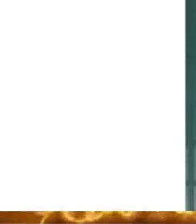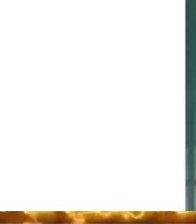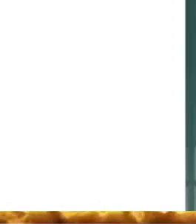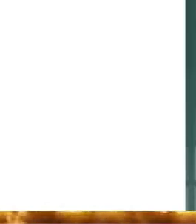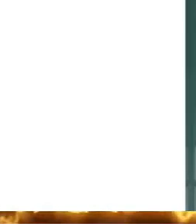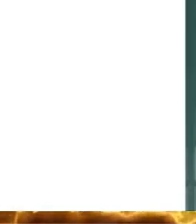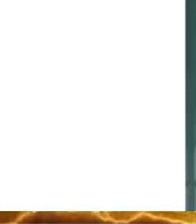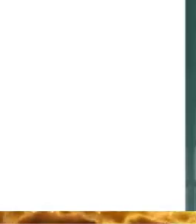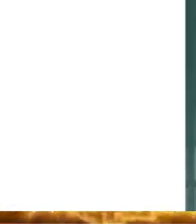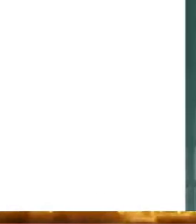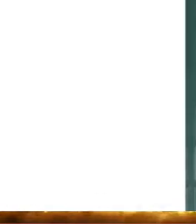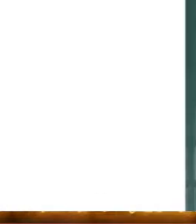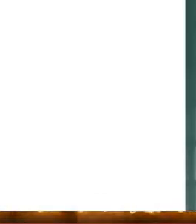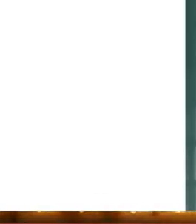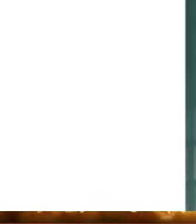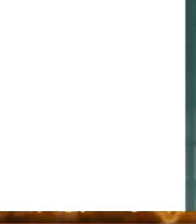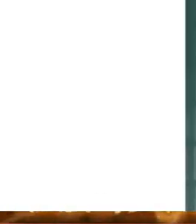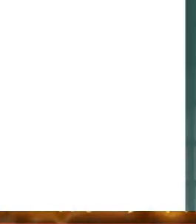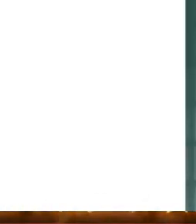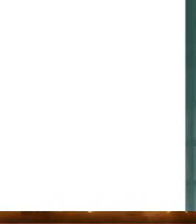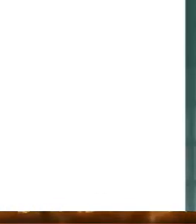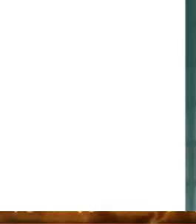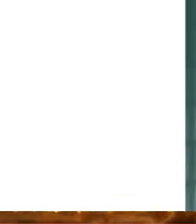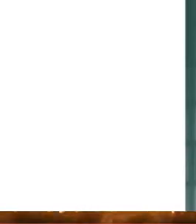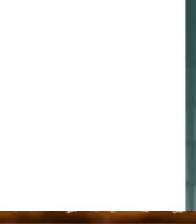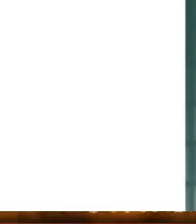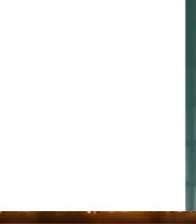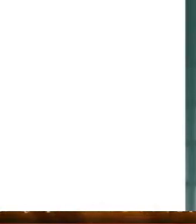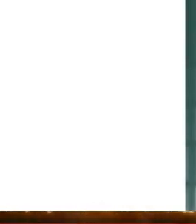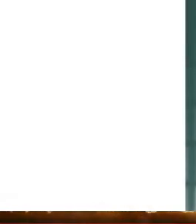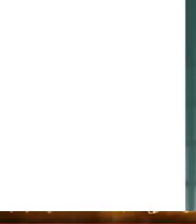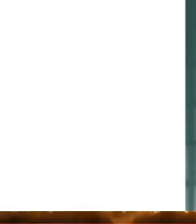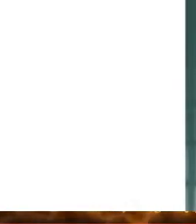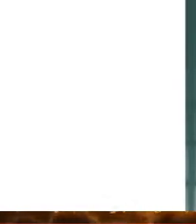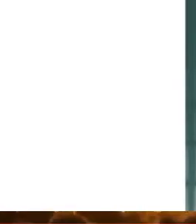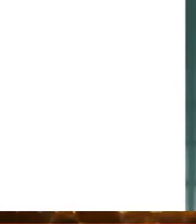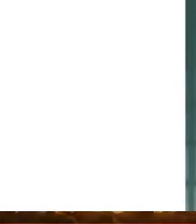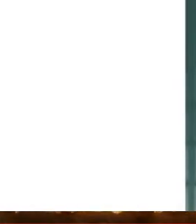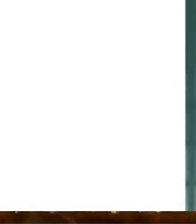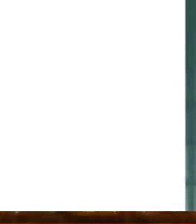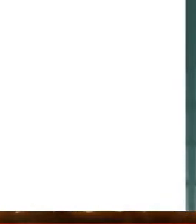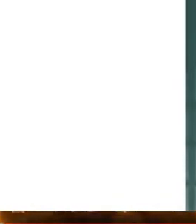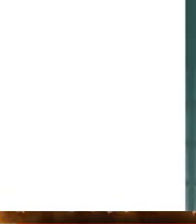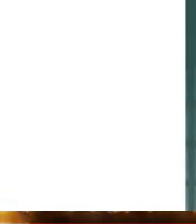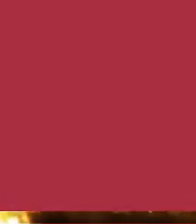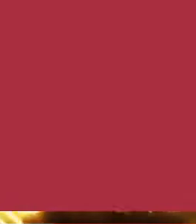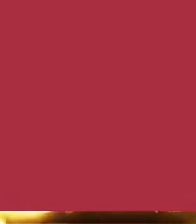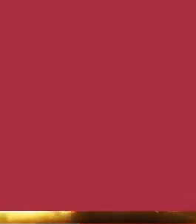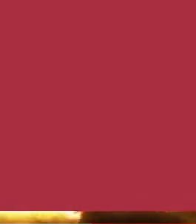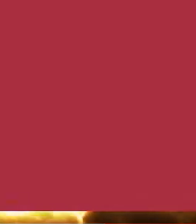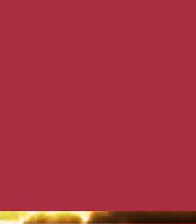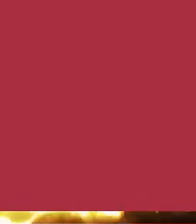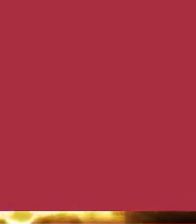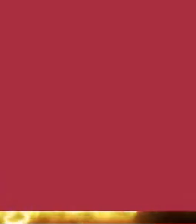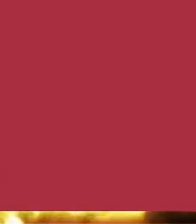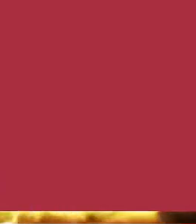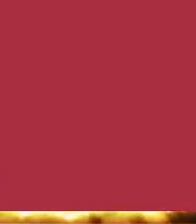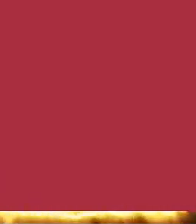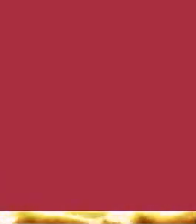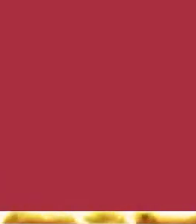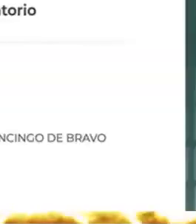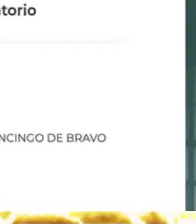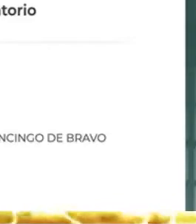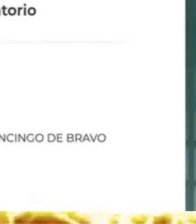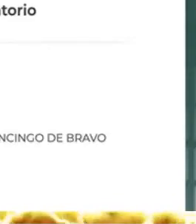Inicia el trámite. Llena los campos con tu CURP y correo electrónico y da clic en Continuar. Paso 2